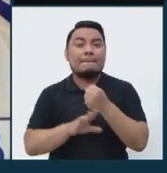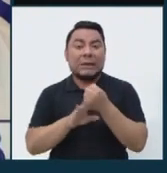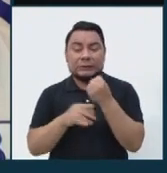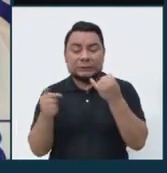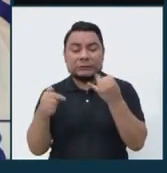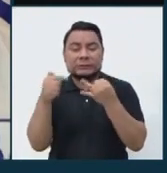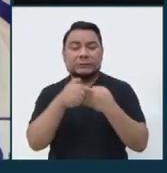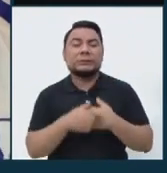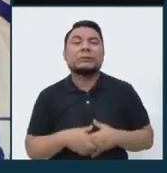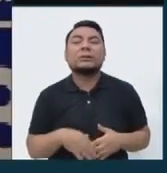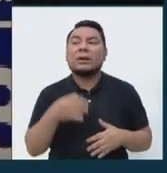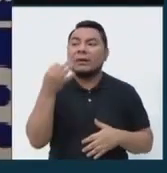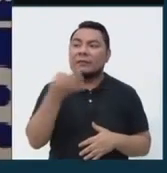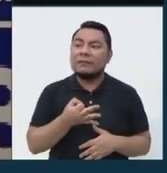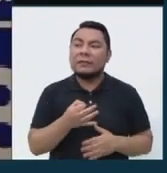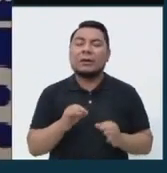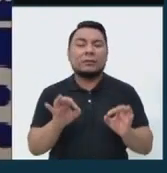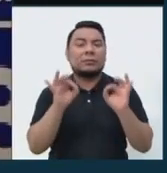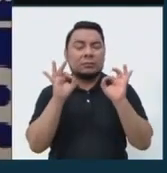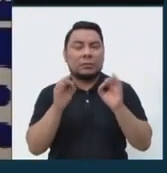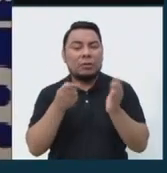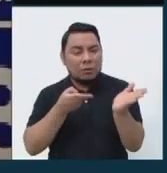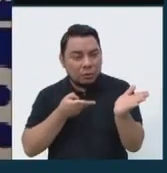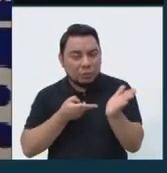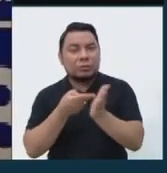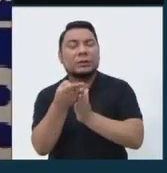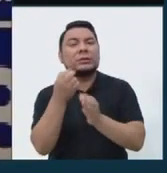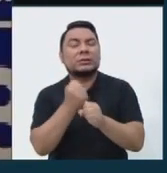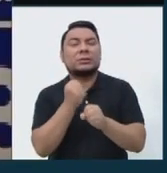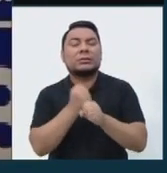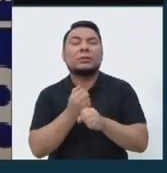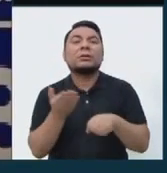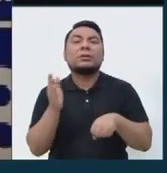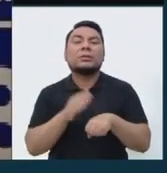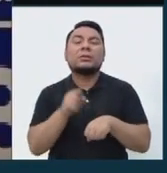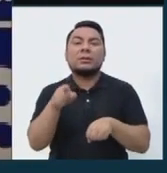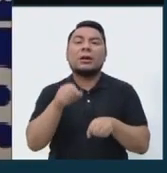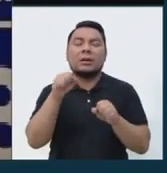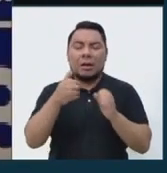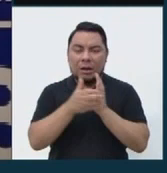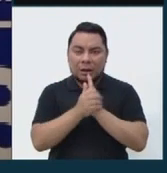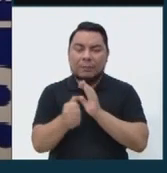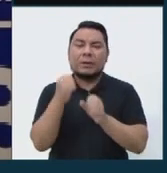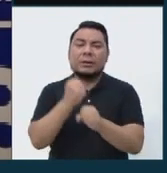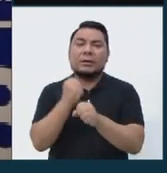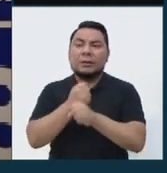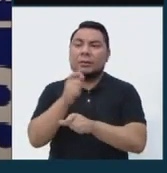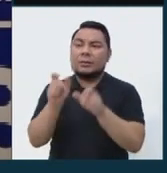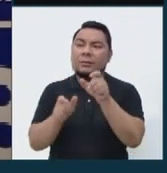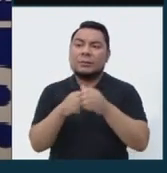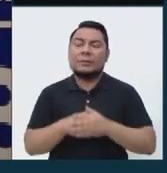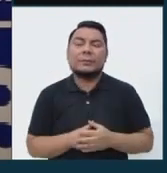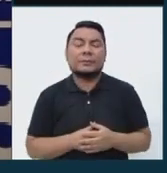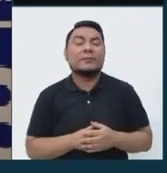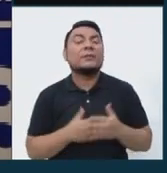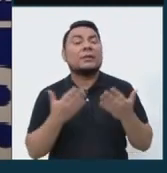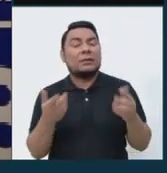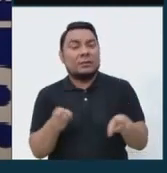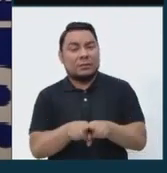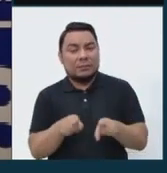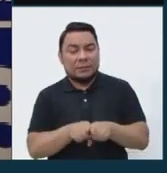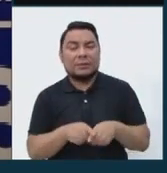eficacia, eficiencia, honestidad y sobre todo capacidad de la gente. Y obviamente